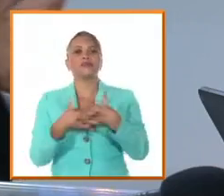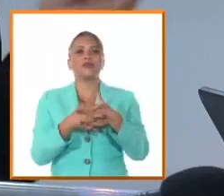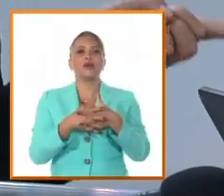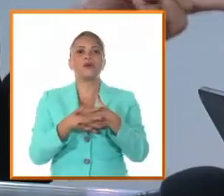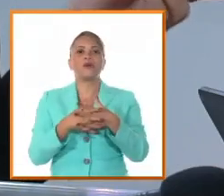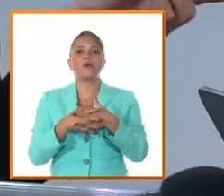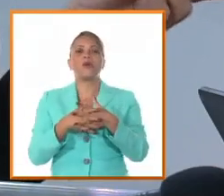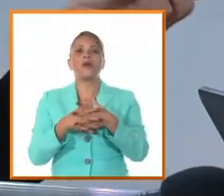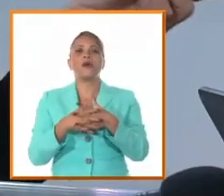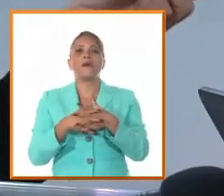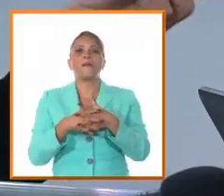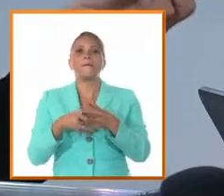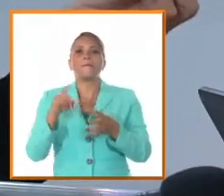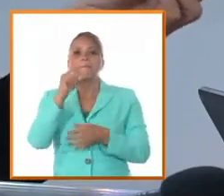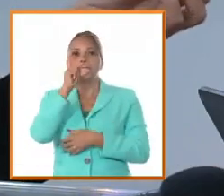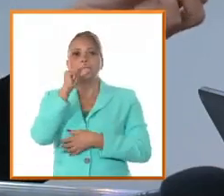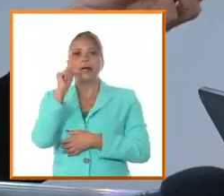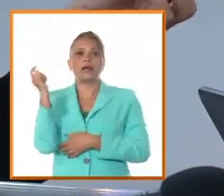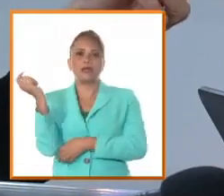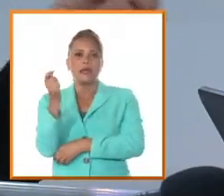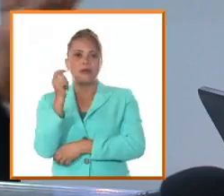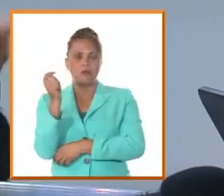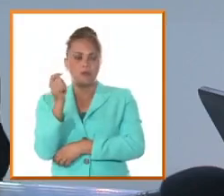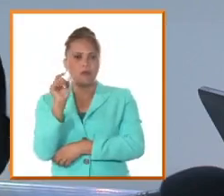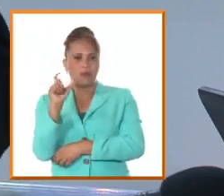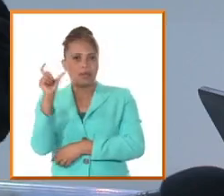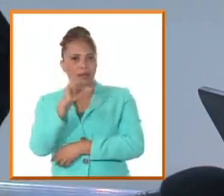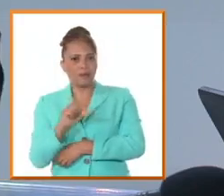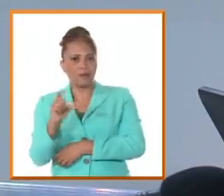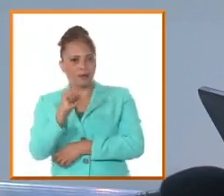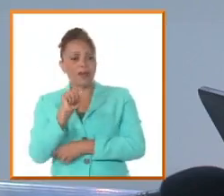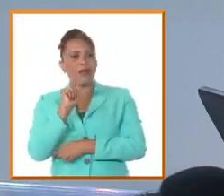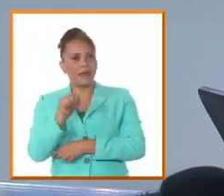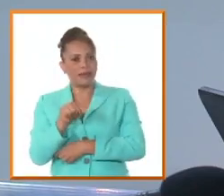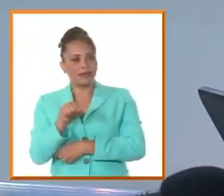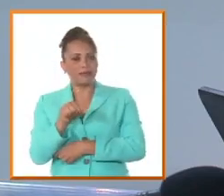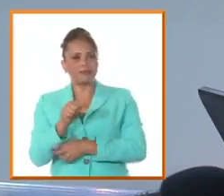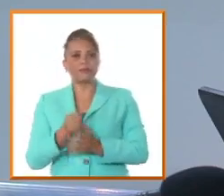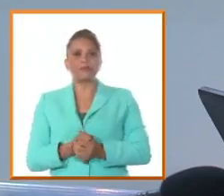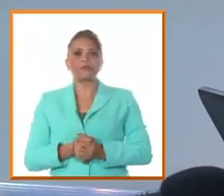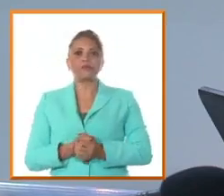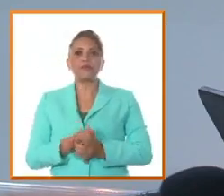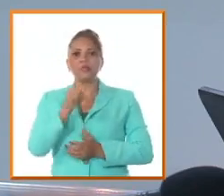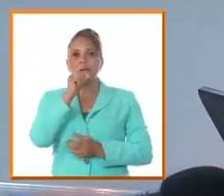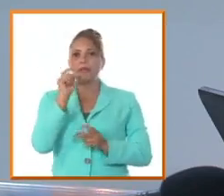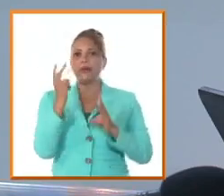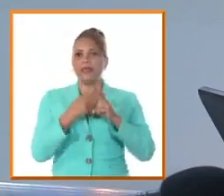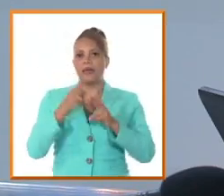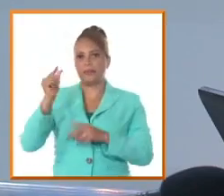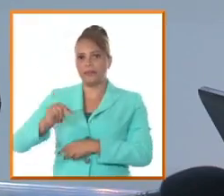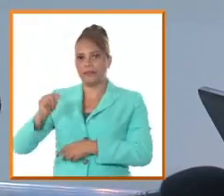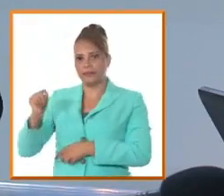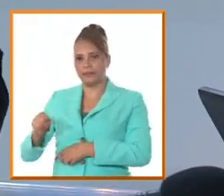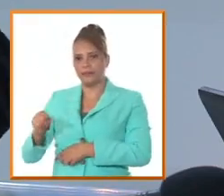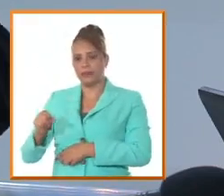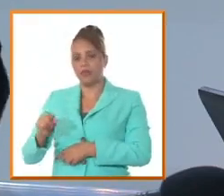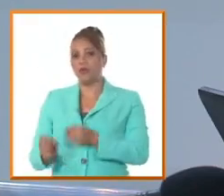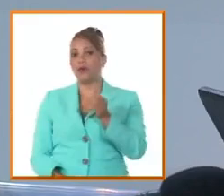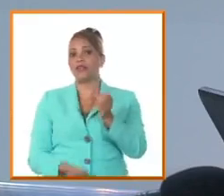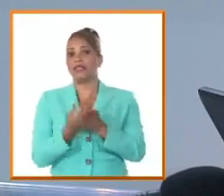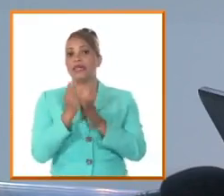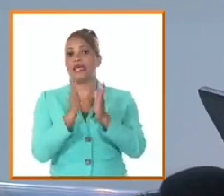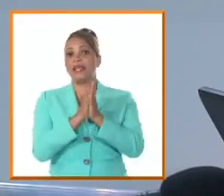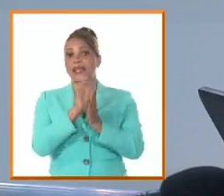vallameses y tiene relaciones con los villareños cuando se crea la logia de Bayamo